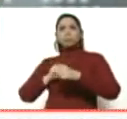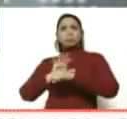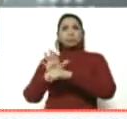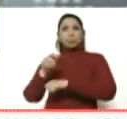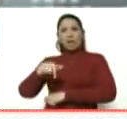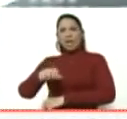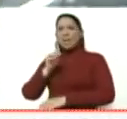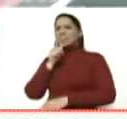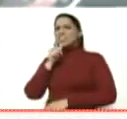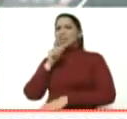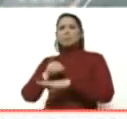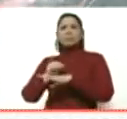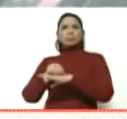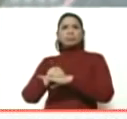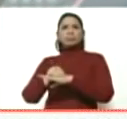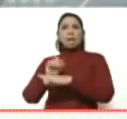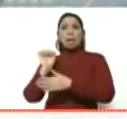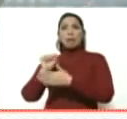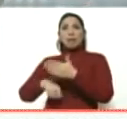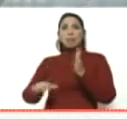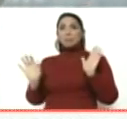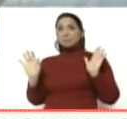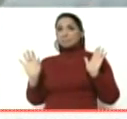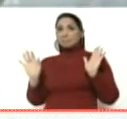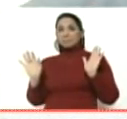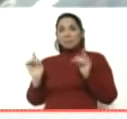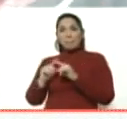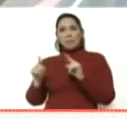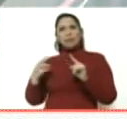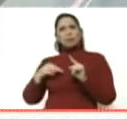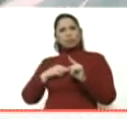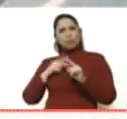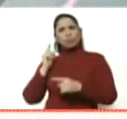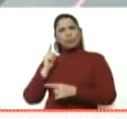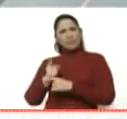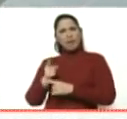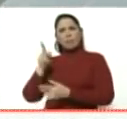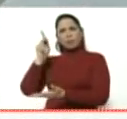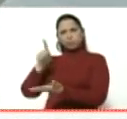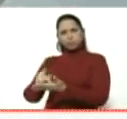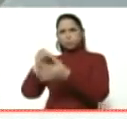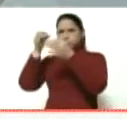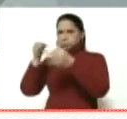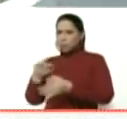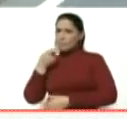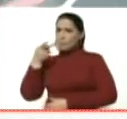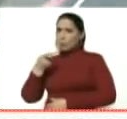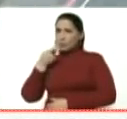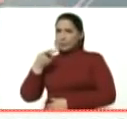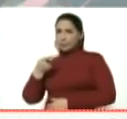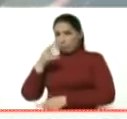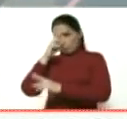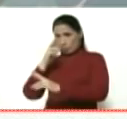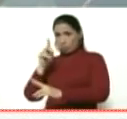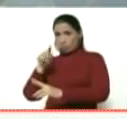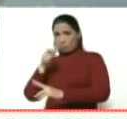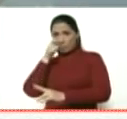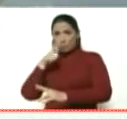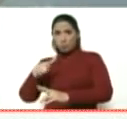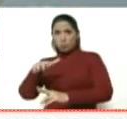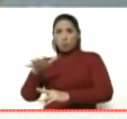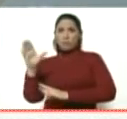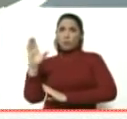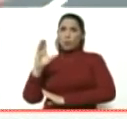¿a quién se lo solicitaron? A la nada. O sea, aquí yo creo que hay que entrar un poco en la real política, en el realismo político, por respecto incluso al pueblo colombiano,